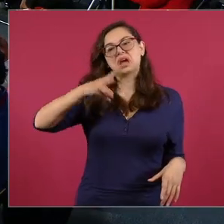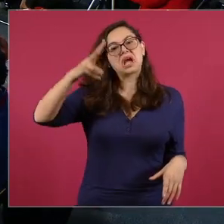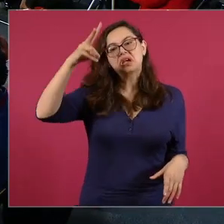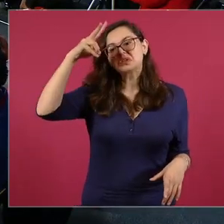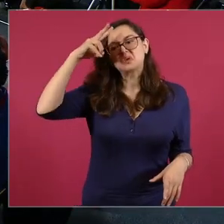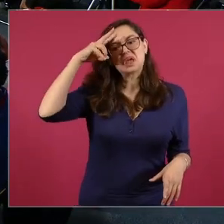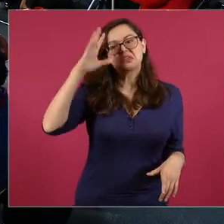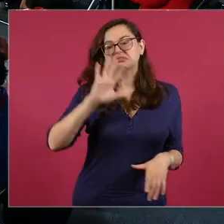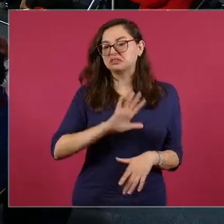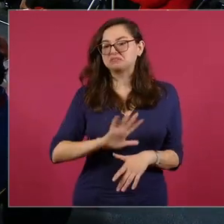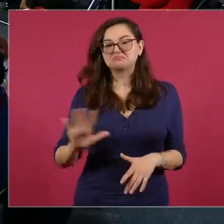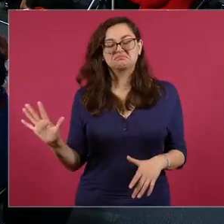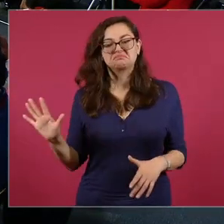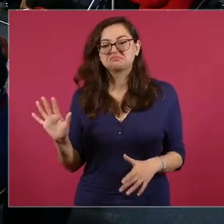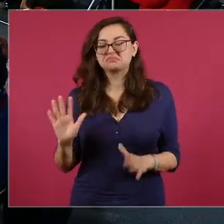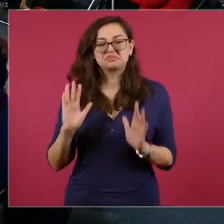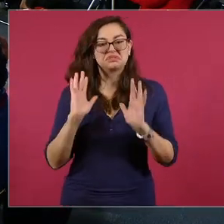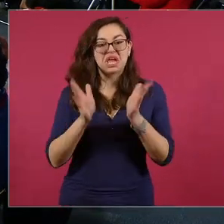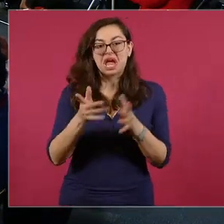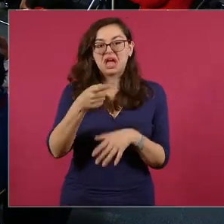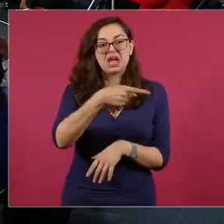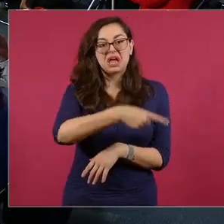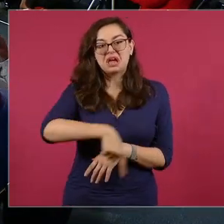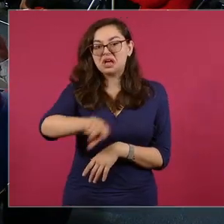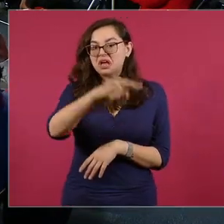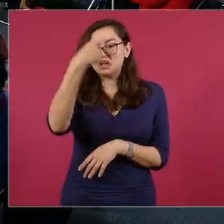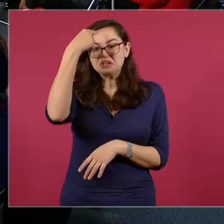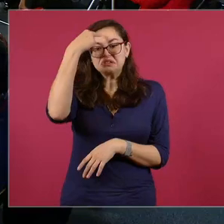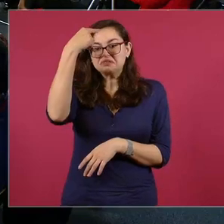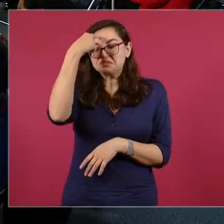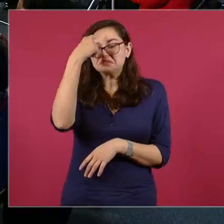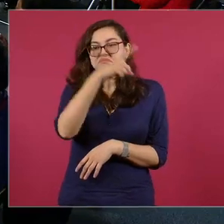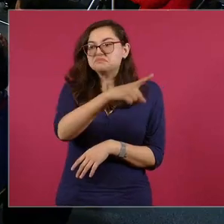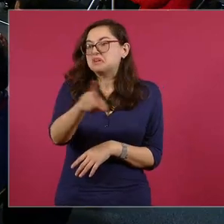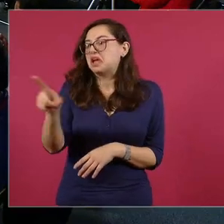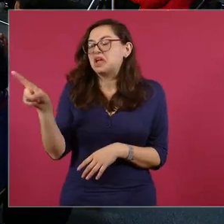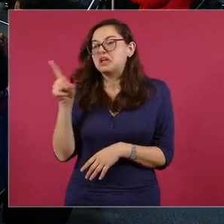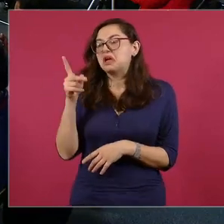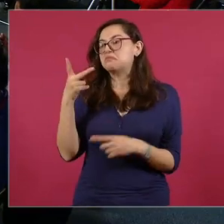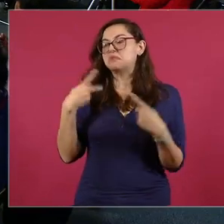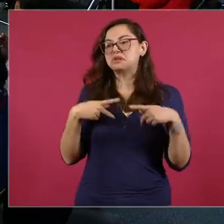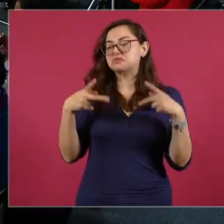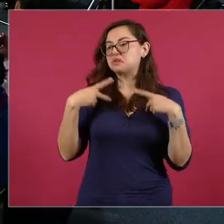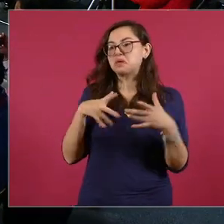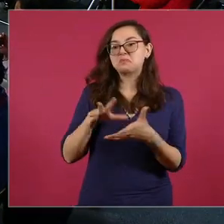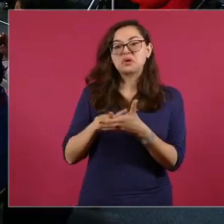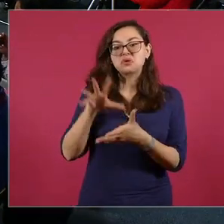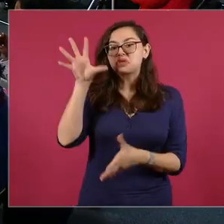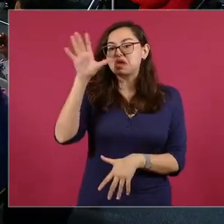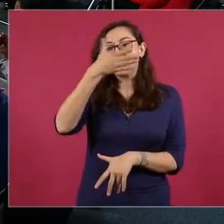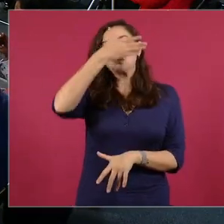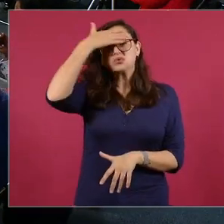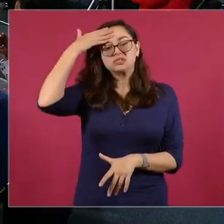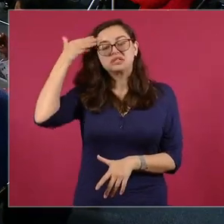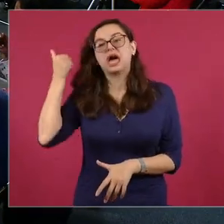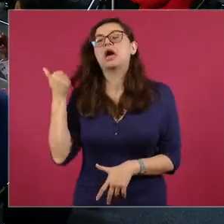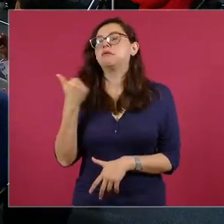la gente está equivocada no sabe